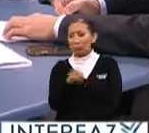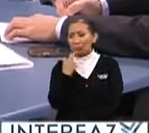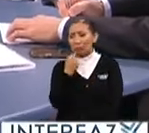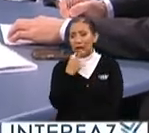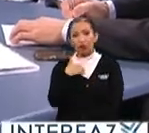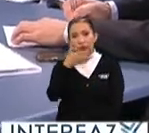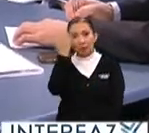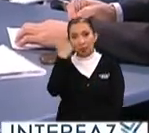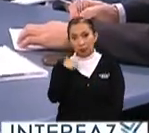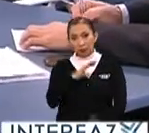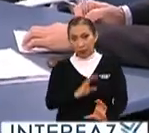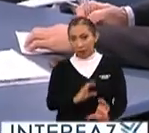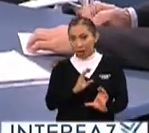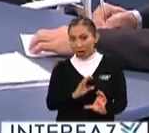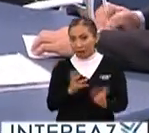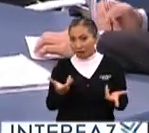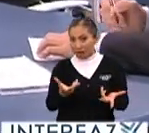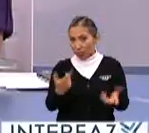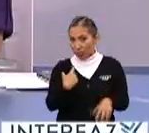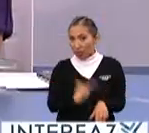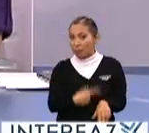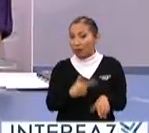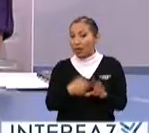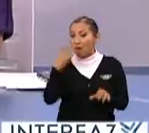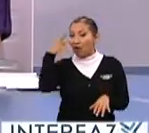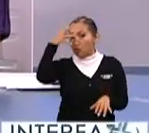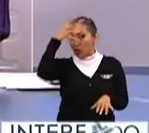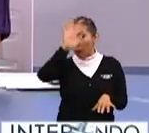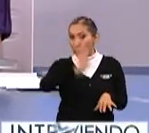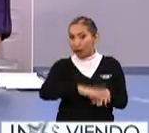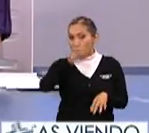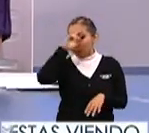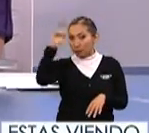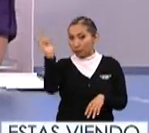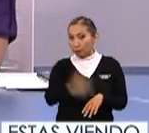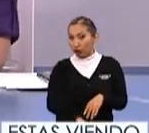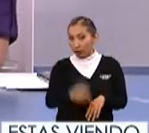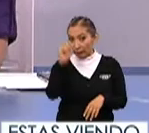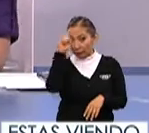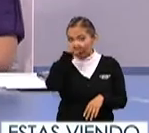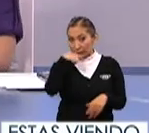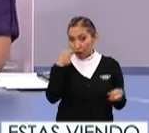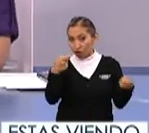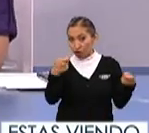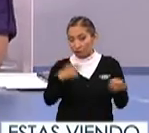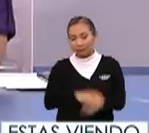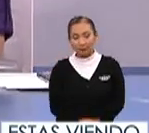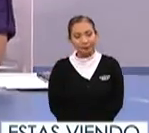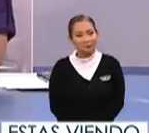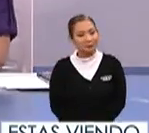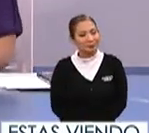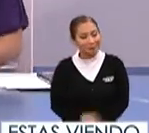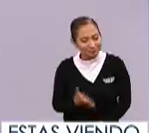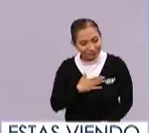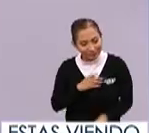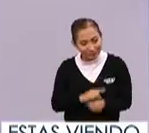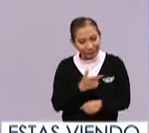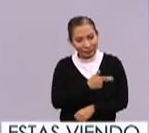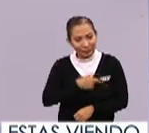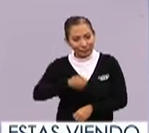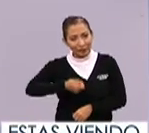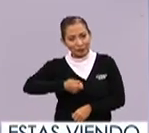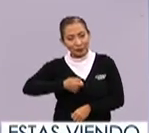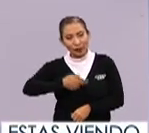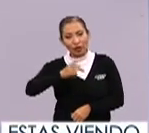estamos conscientes de que estamos generando enfermedades cada vez más fuertes y más difíciles de combatir. Bienvenido. Sí, ¿qué tal? Un placer, doctor.